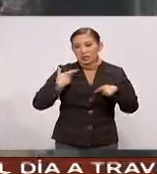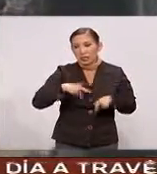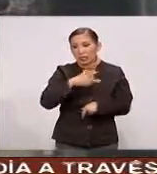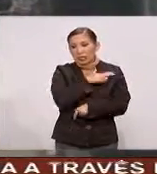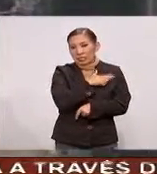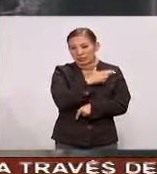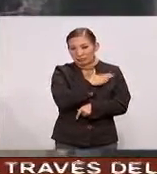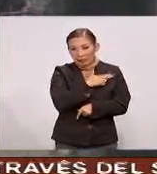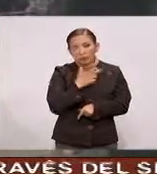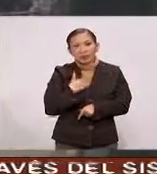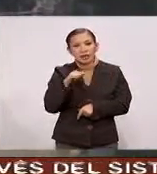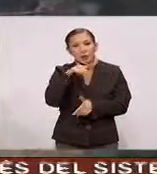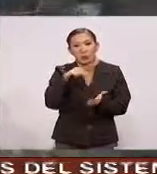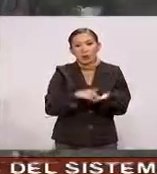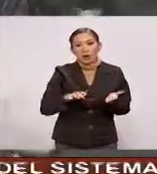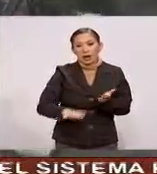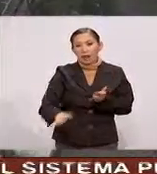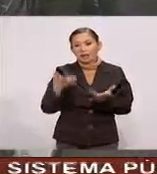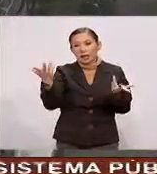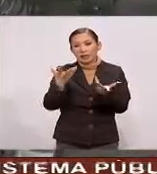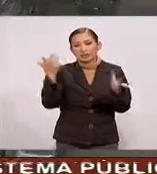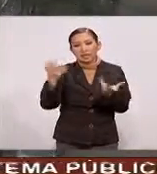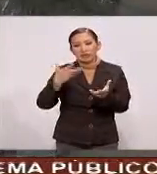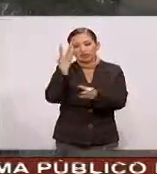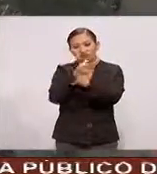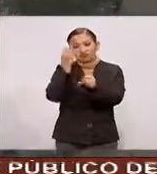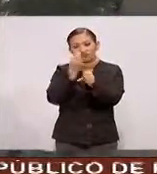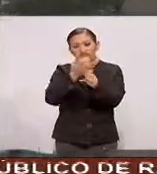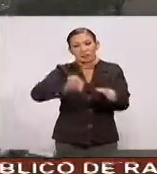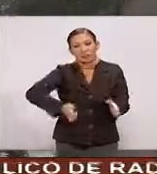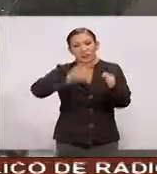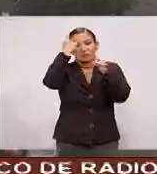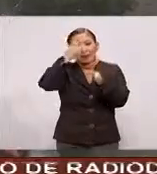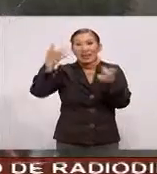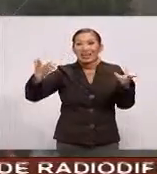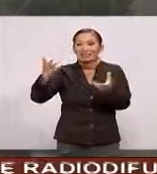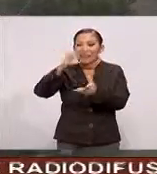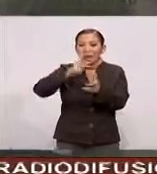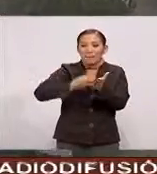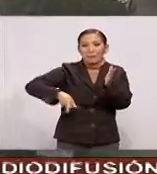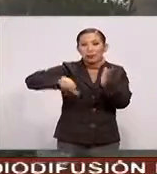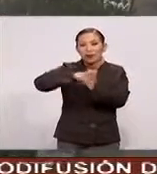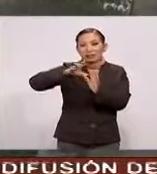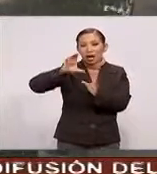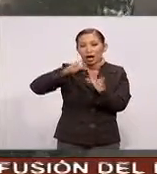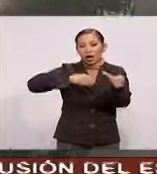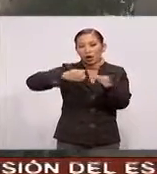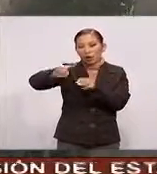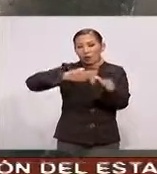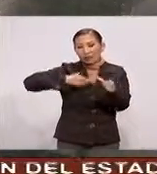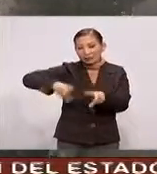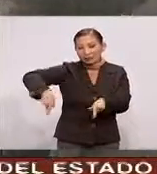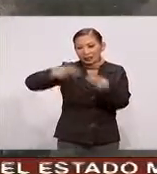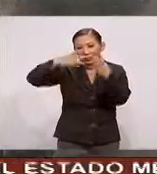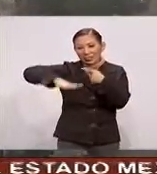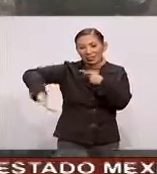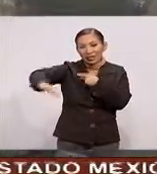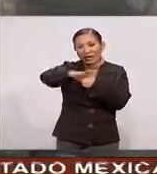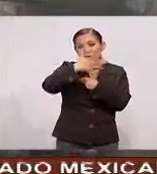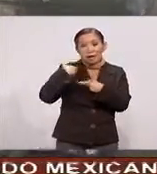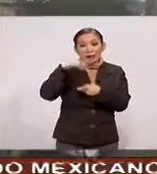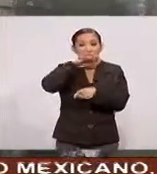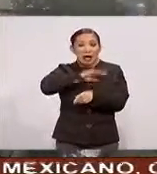Resultaron lesionadas En el lugar Se realizaba La rehabilitación Del inmueble Para construir Una plaza comercial Y al realizar Una